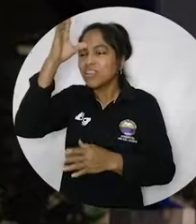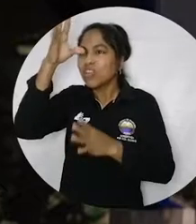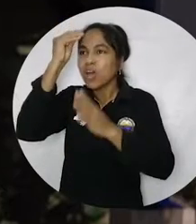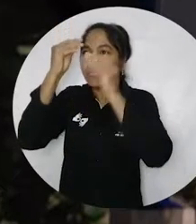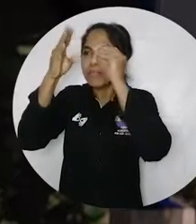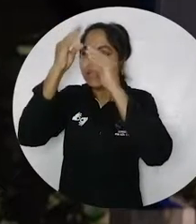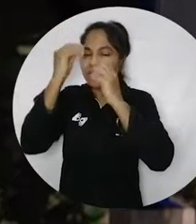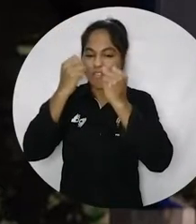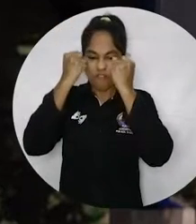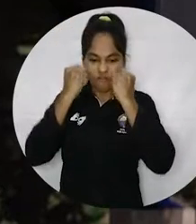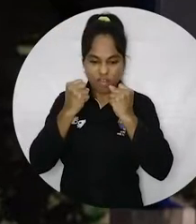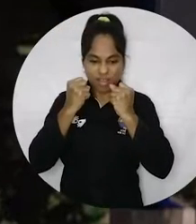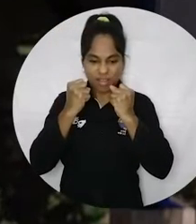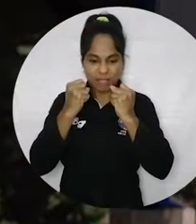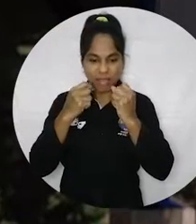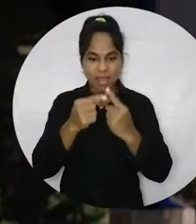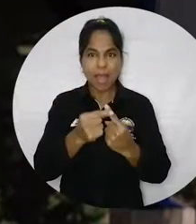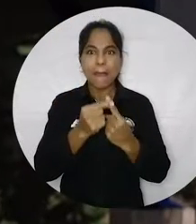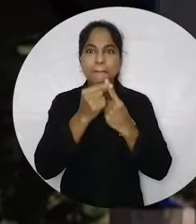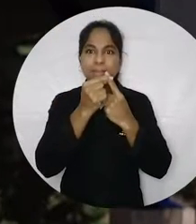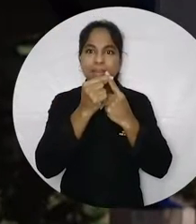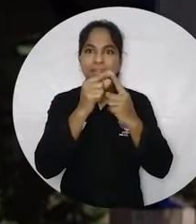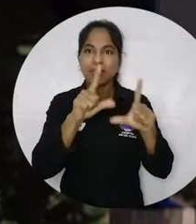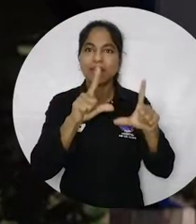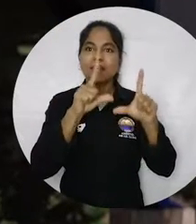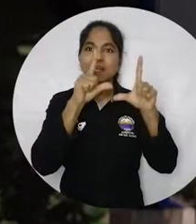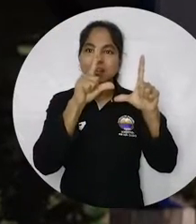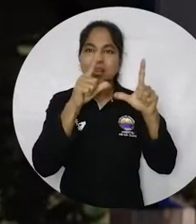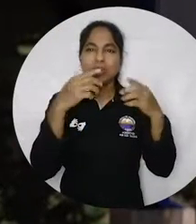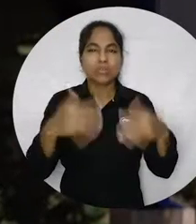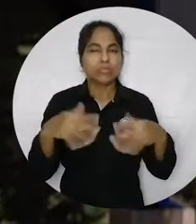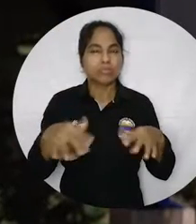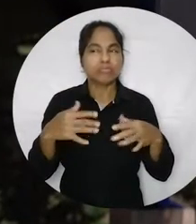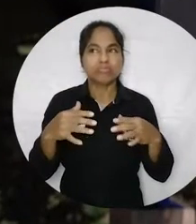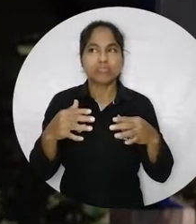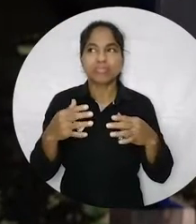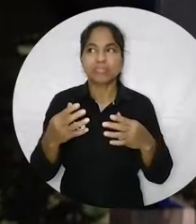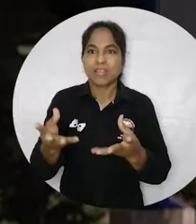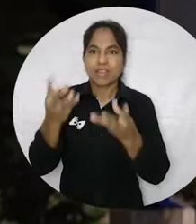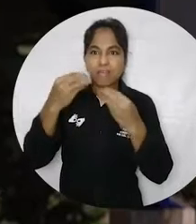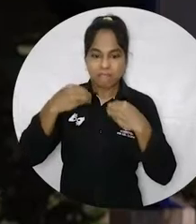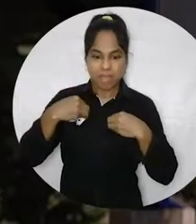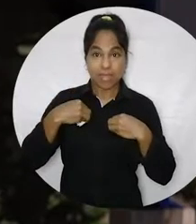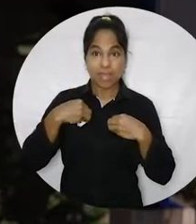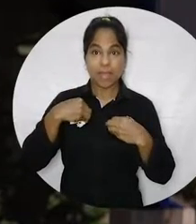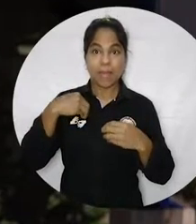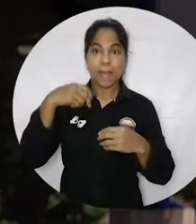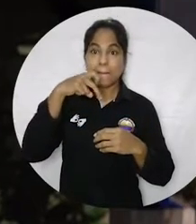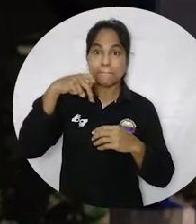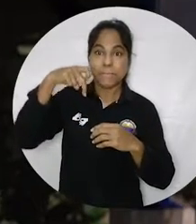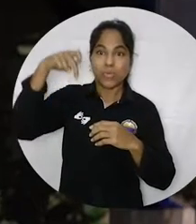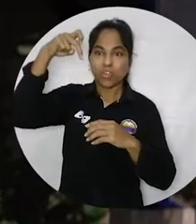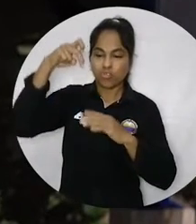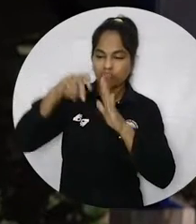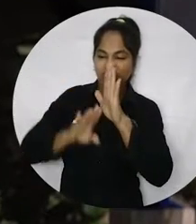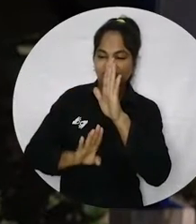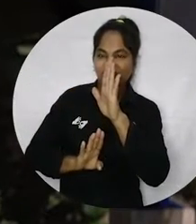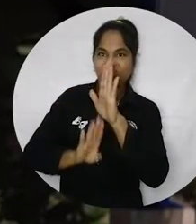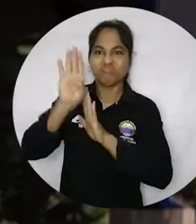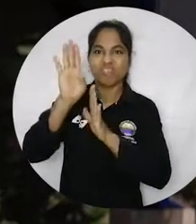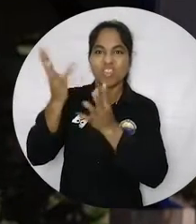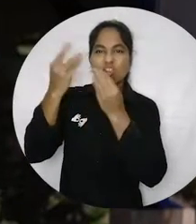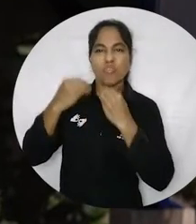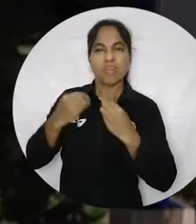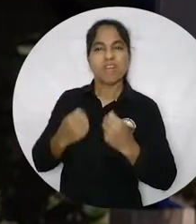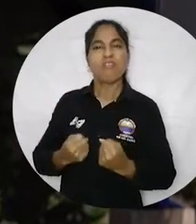UN POCO MÁS CON LA ESPECIALIZACIÓN SON SIN DUDO ALGUNAS Y CONSTITUYEN EN EL DESARROLLO DE NUESTRA PROFESIÓN TAMBIÉN COMO UNA PARTE